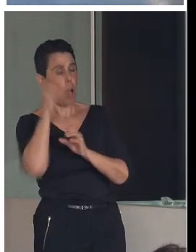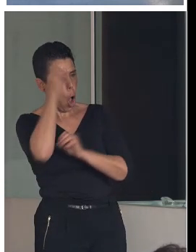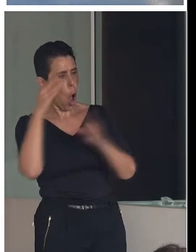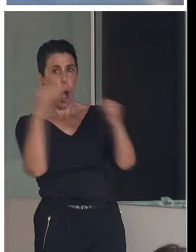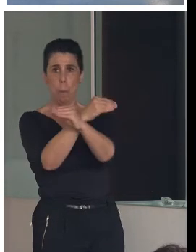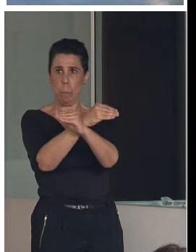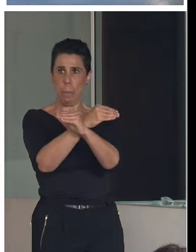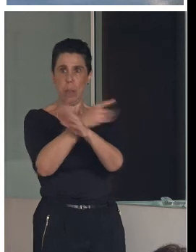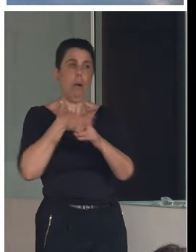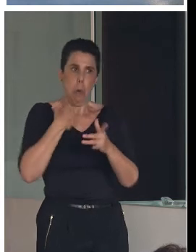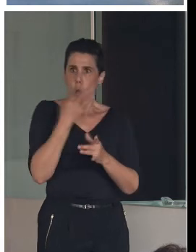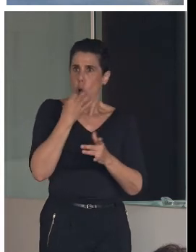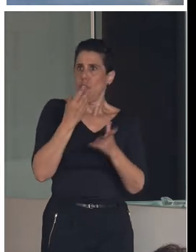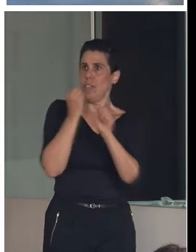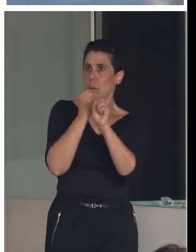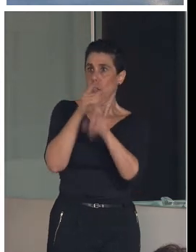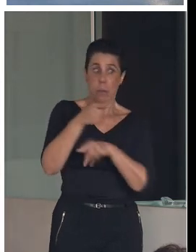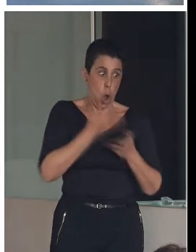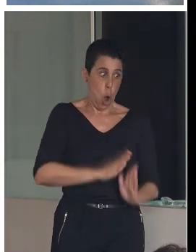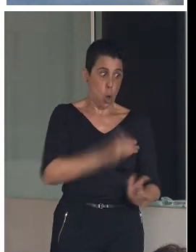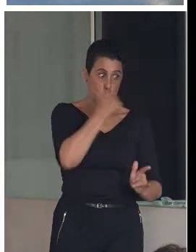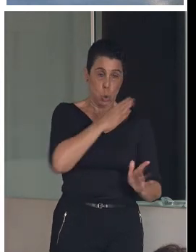trabajar con él, su hijo es amigo de mi hijo.